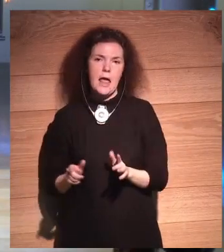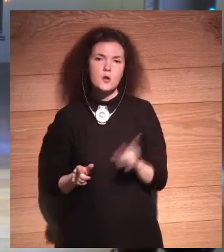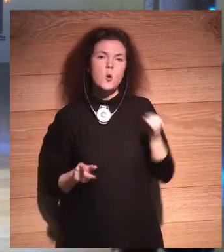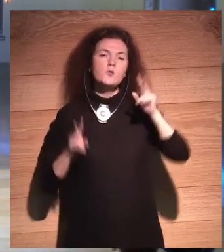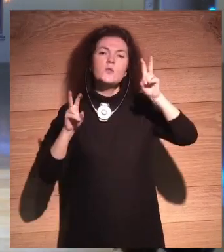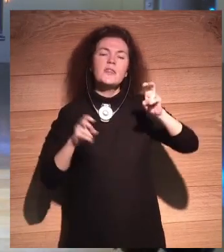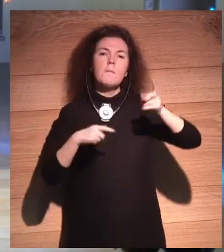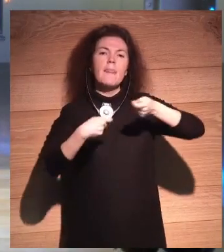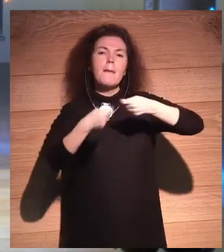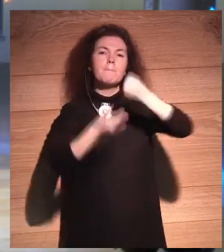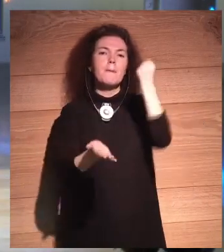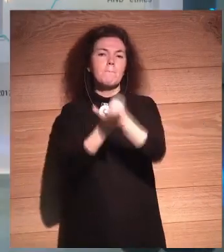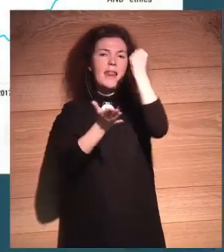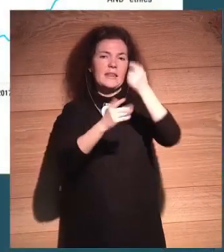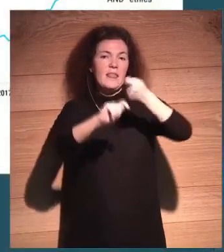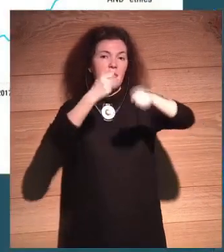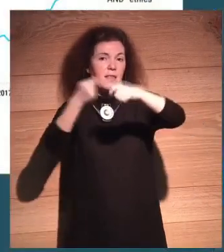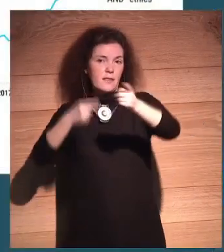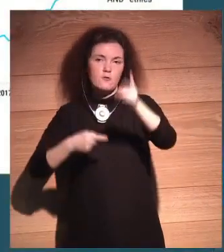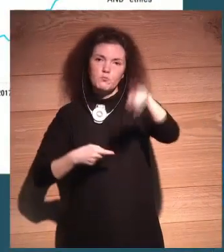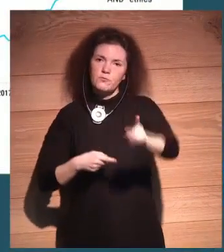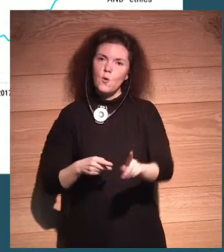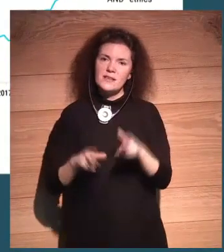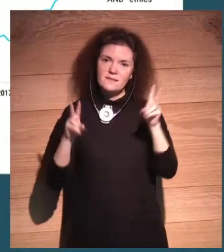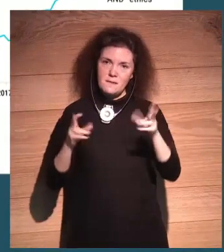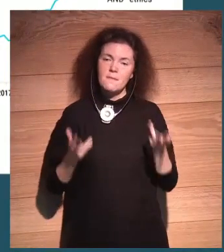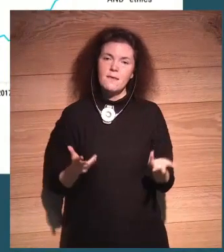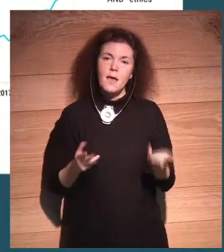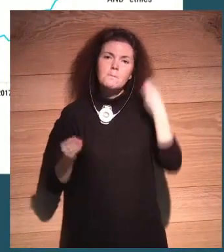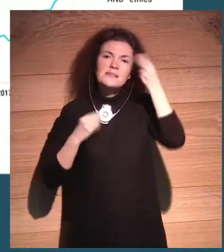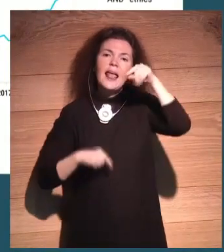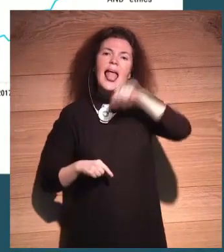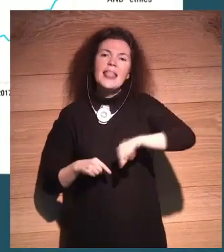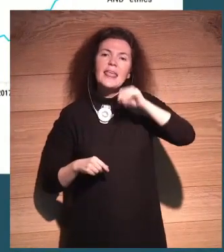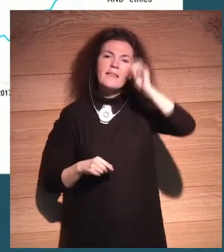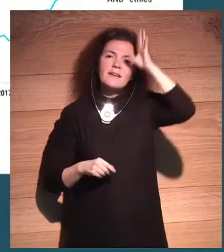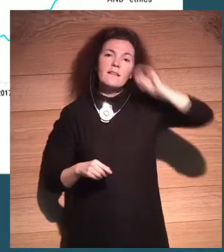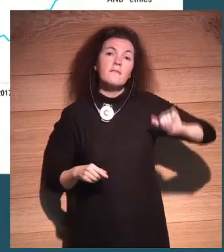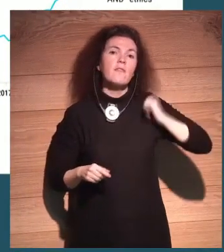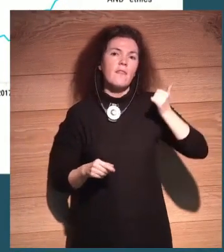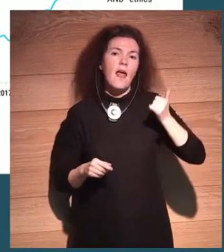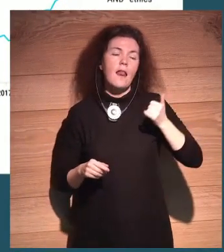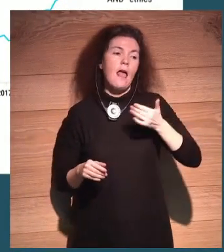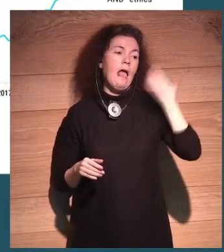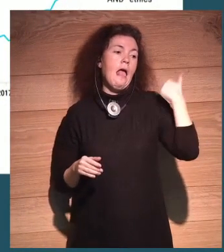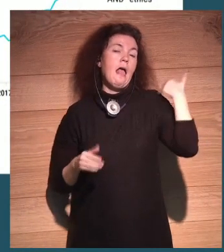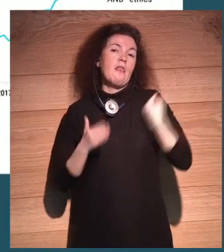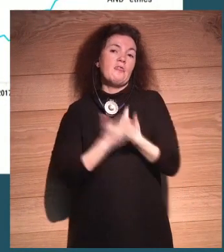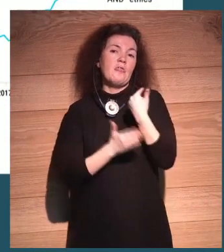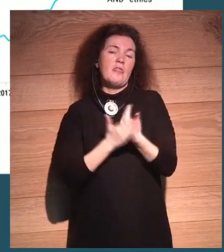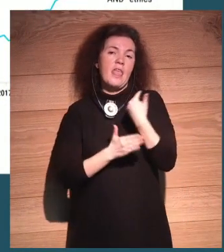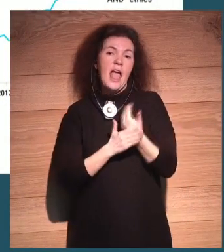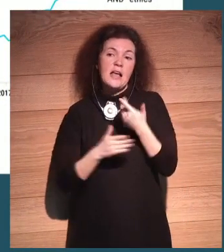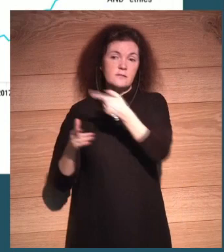un tema de marketing ni de ventas. Pensad en la ética de la inteligencia artificial. Hace unos días Tim